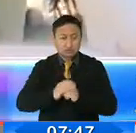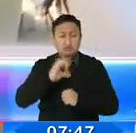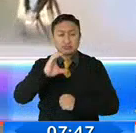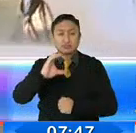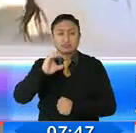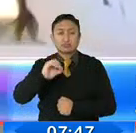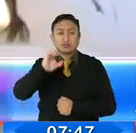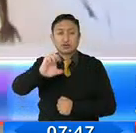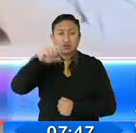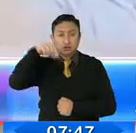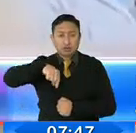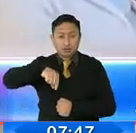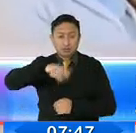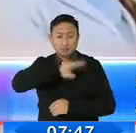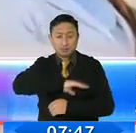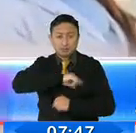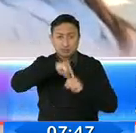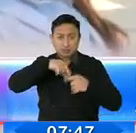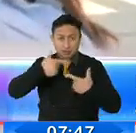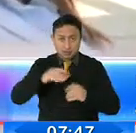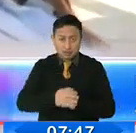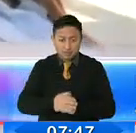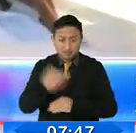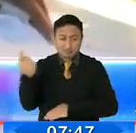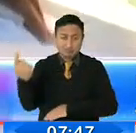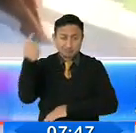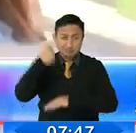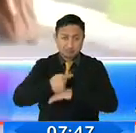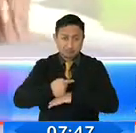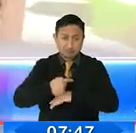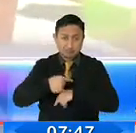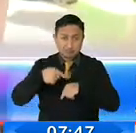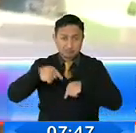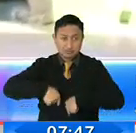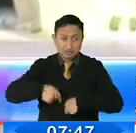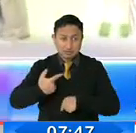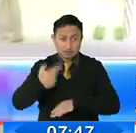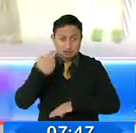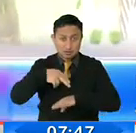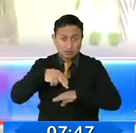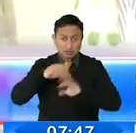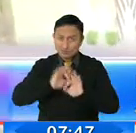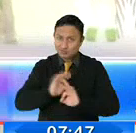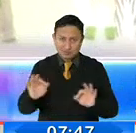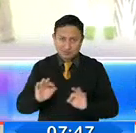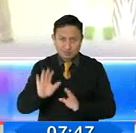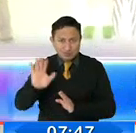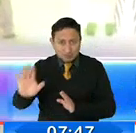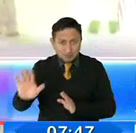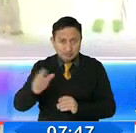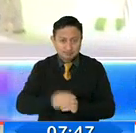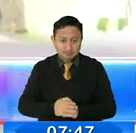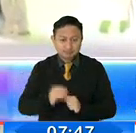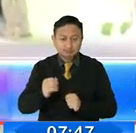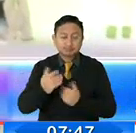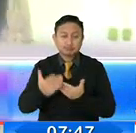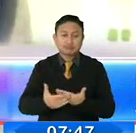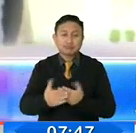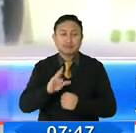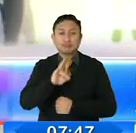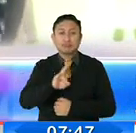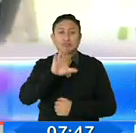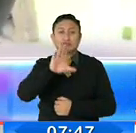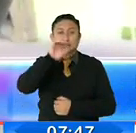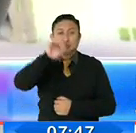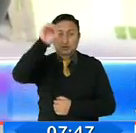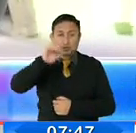Metropolitano ha decidido todavía no acatar la disposición del COE Nacional de aumentar al 75